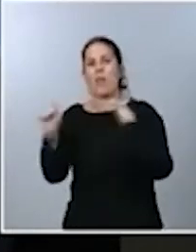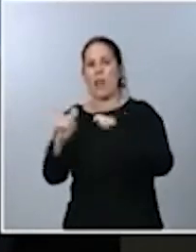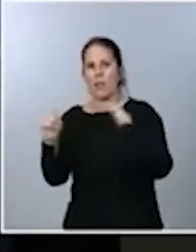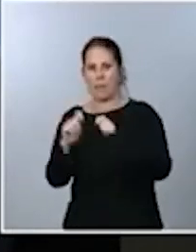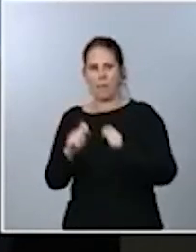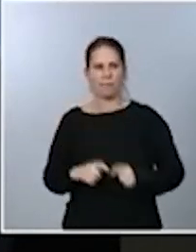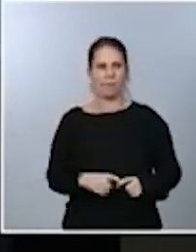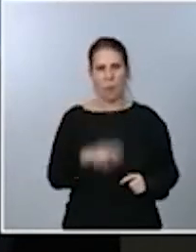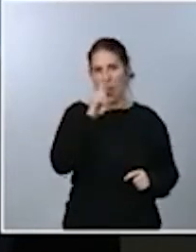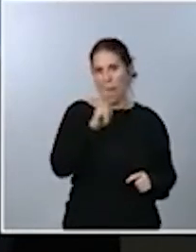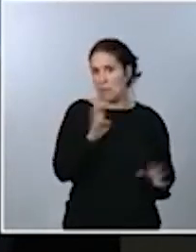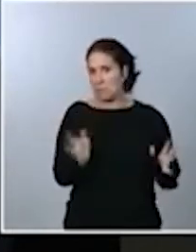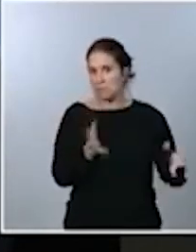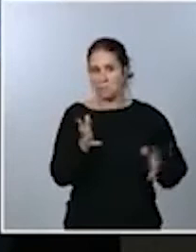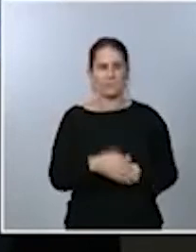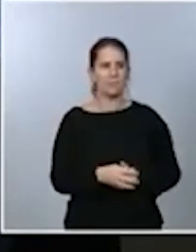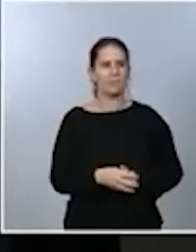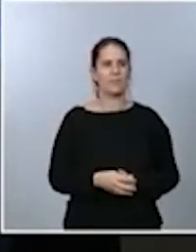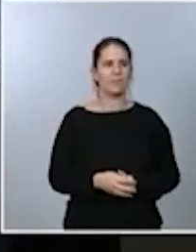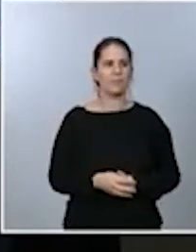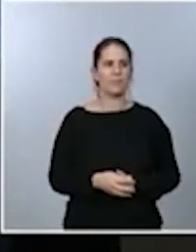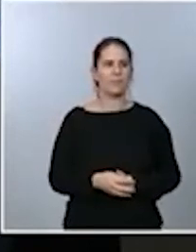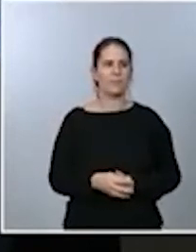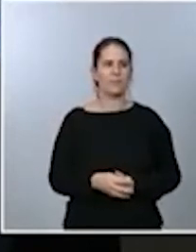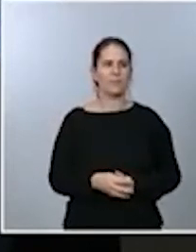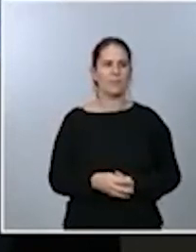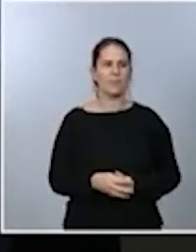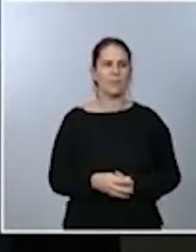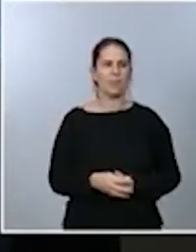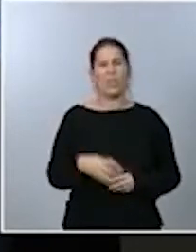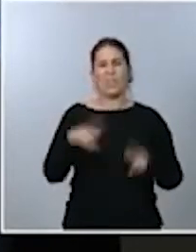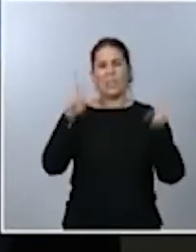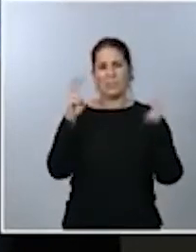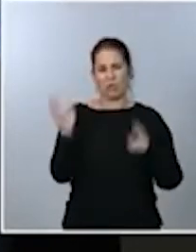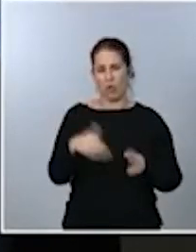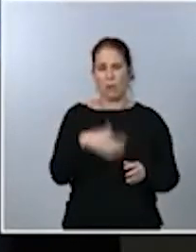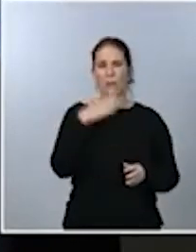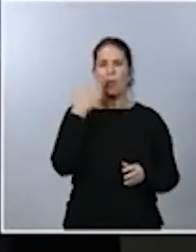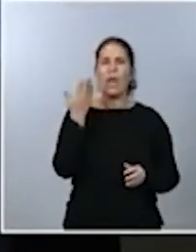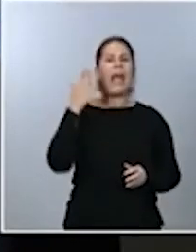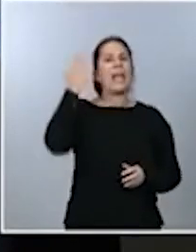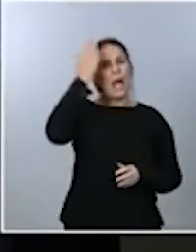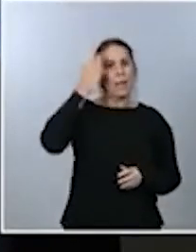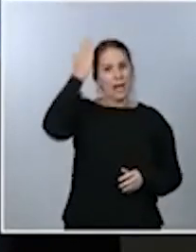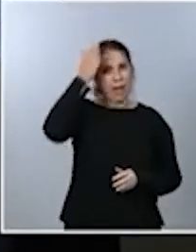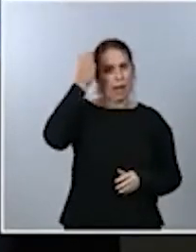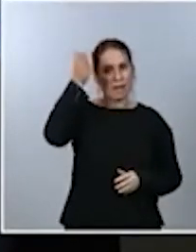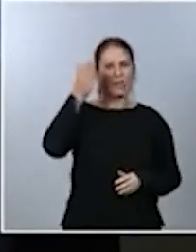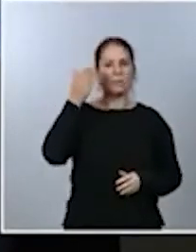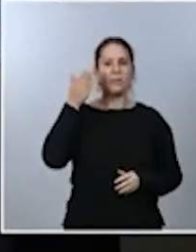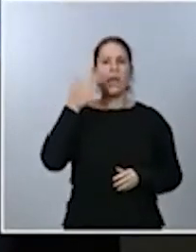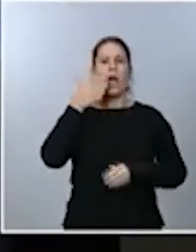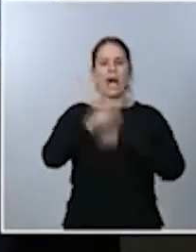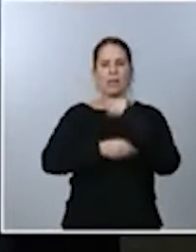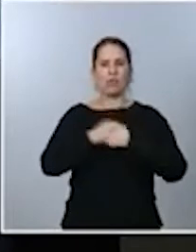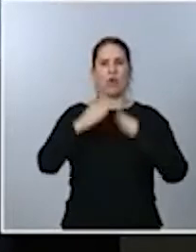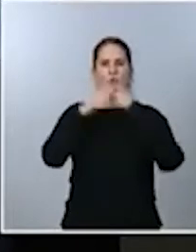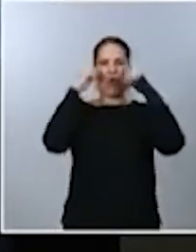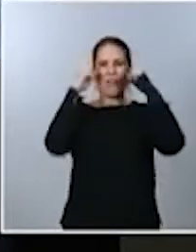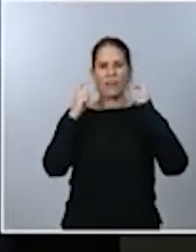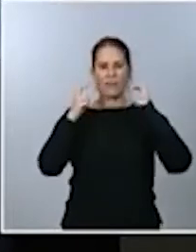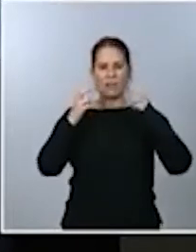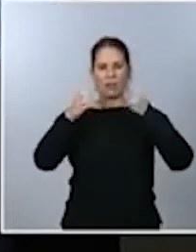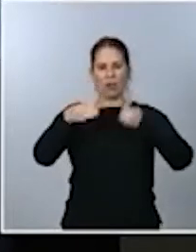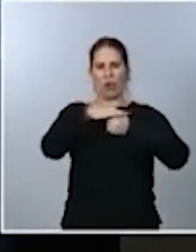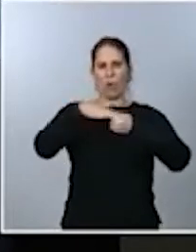pregunta sobre Navarra también. Bueno, sobre todo lo mismo, pero Navarra ha decretado un confinamiento perimetral. La Generalitat pidió para